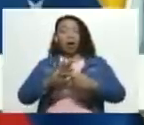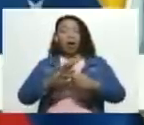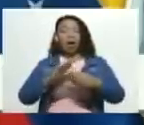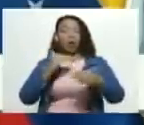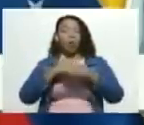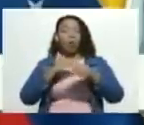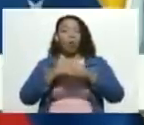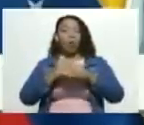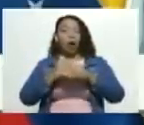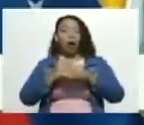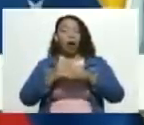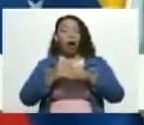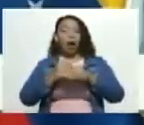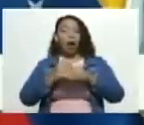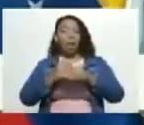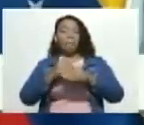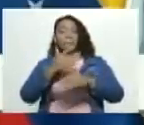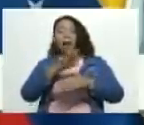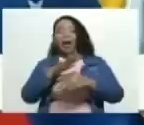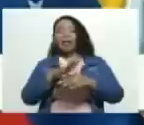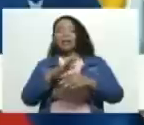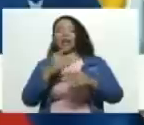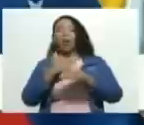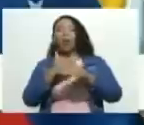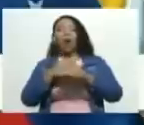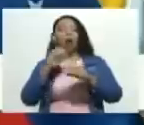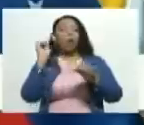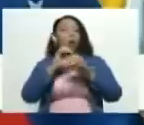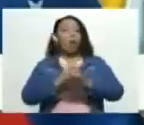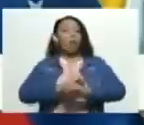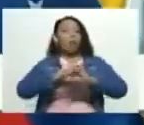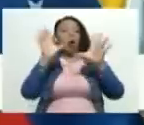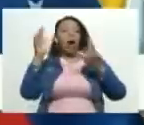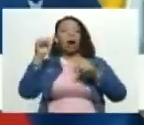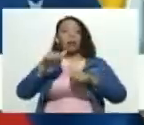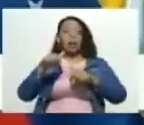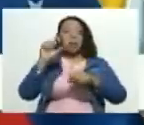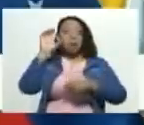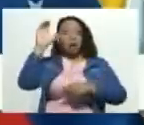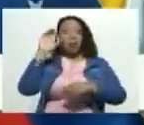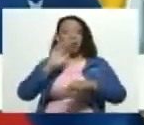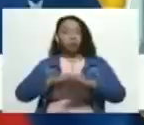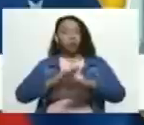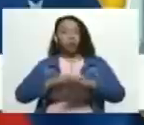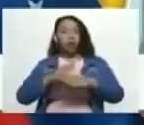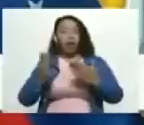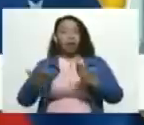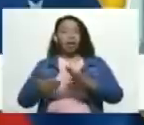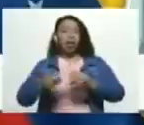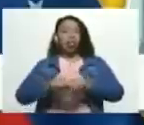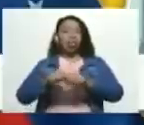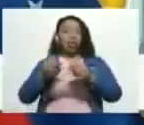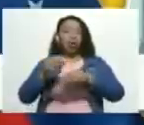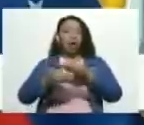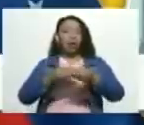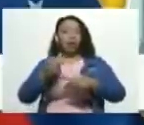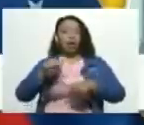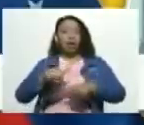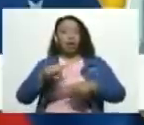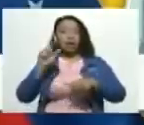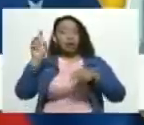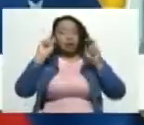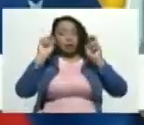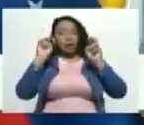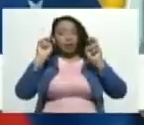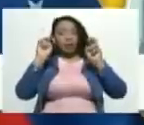atómica a nuestro país ese es el efecto de